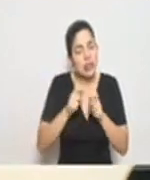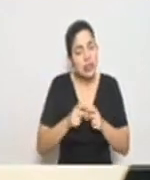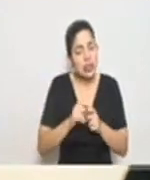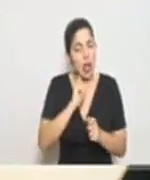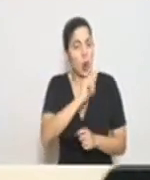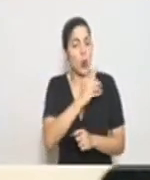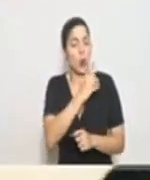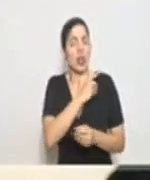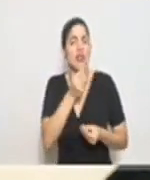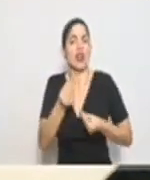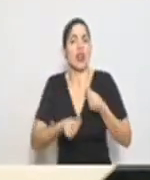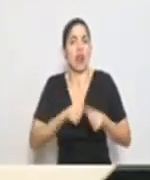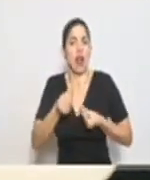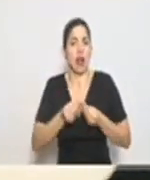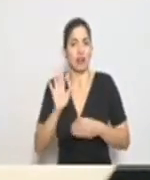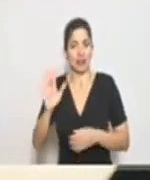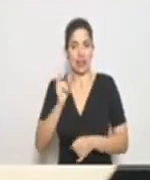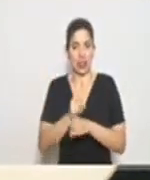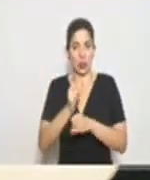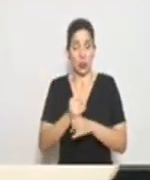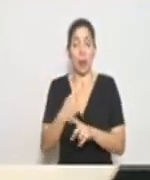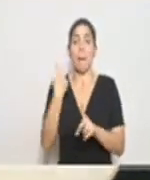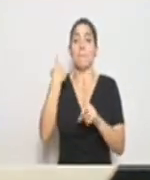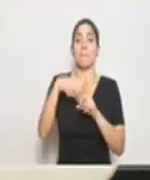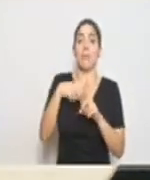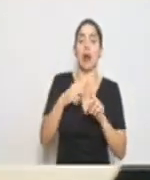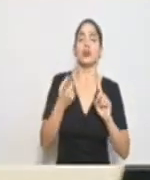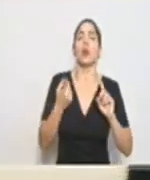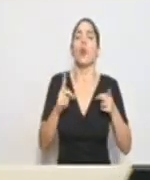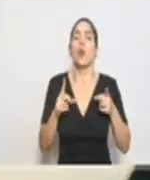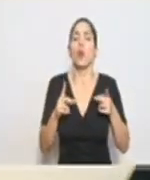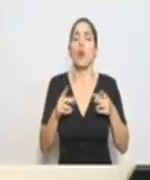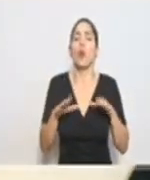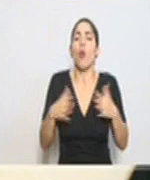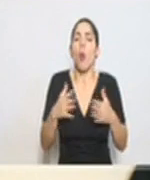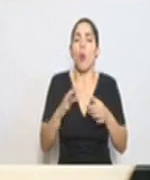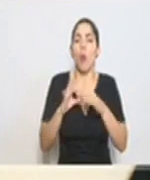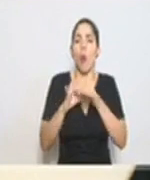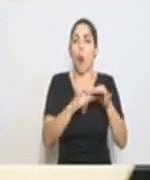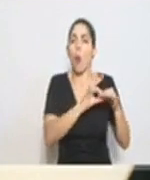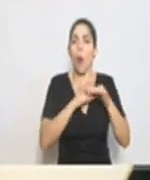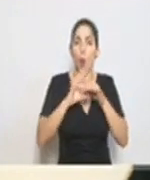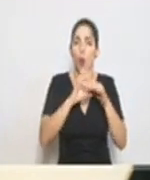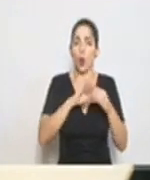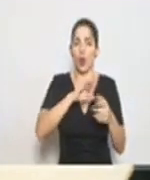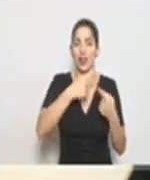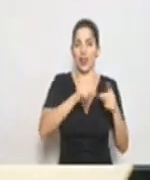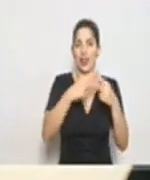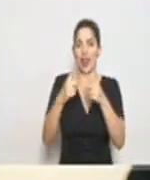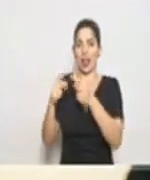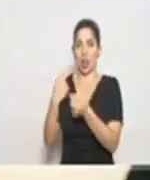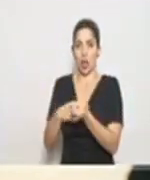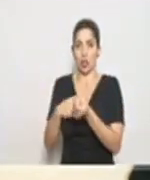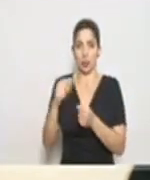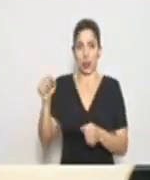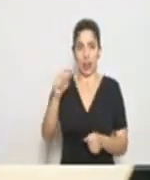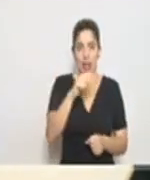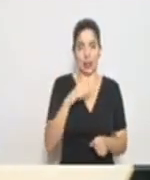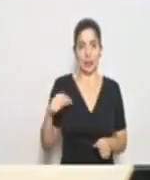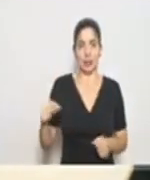Junta Directiva de esta institución y además de la coordinación en los diferentes centros de salud y hospitales del país.